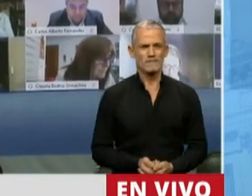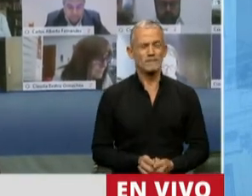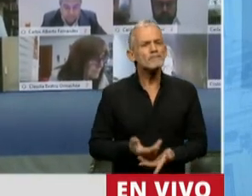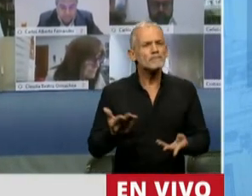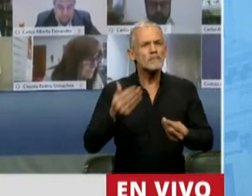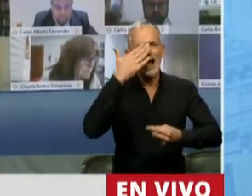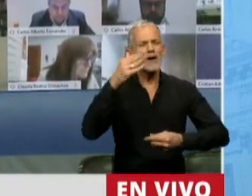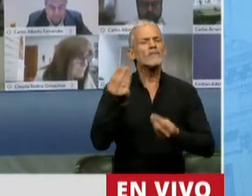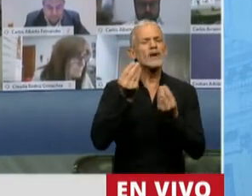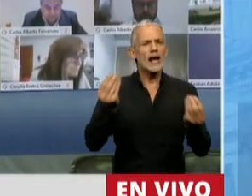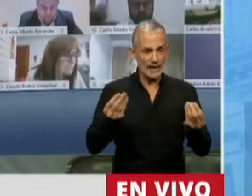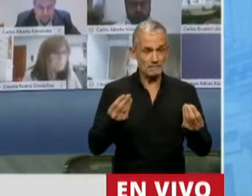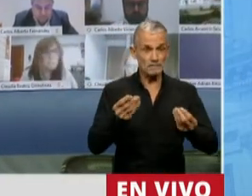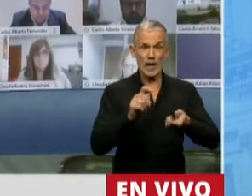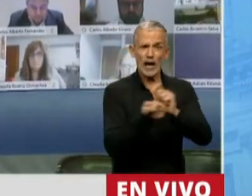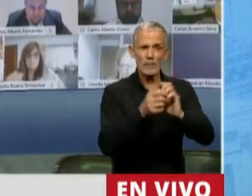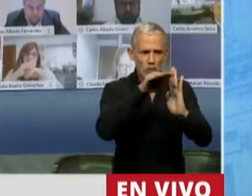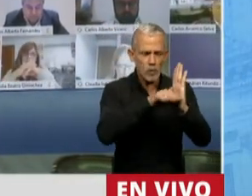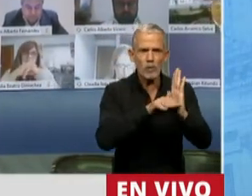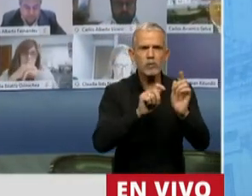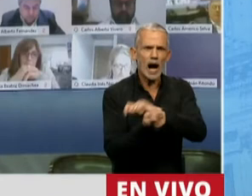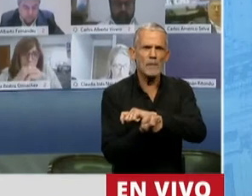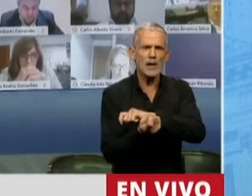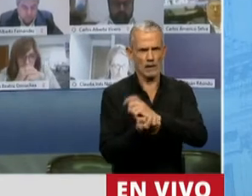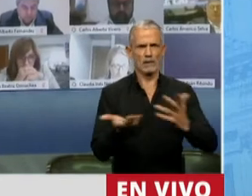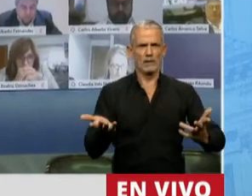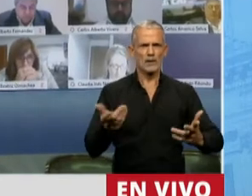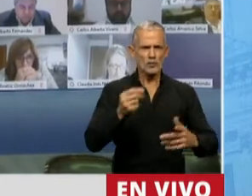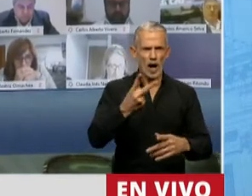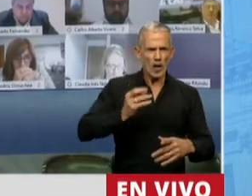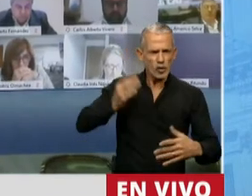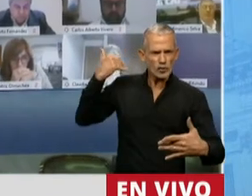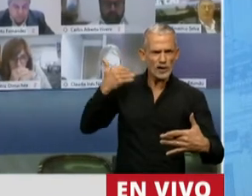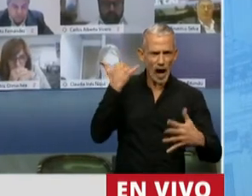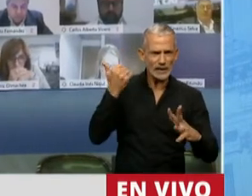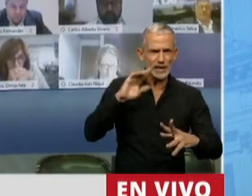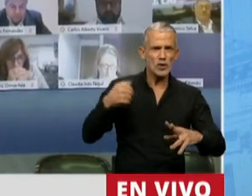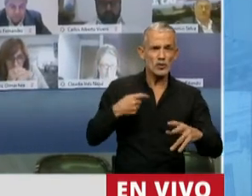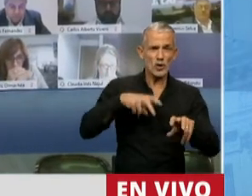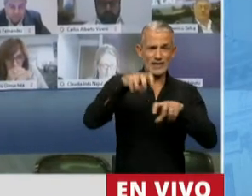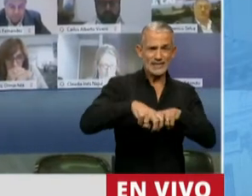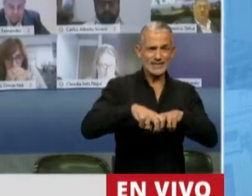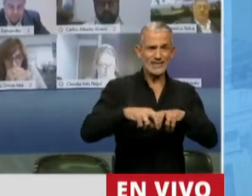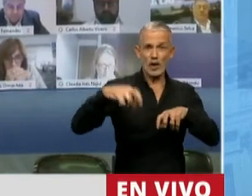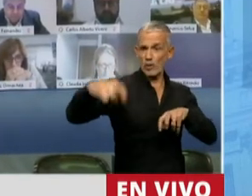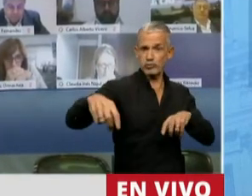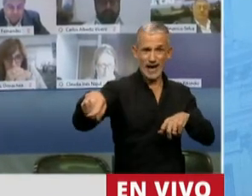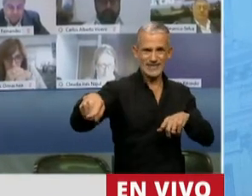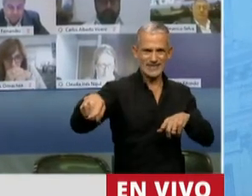Resulta que cambiar las reglas de juego significa que yo hace dos años y algunos meses estaba sentado en aquella banca